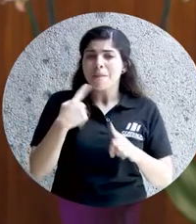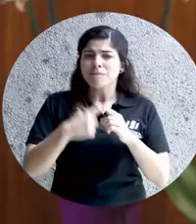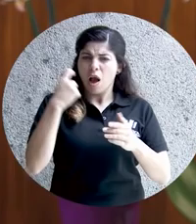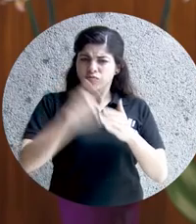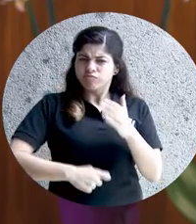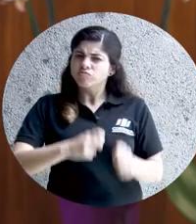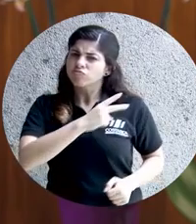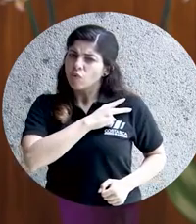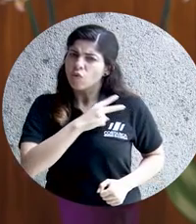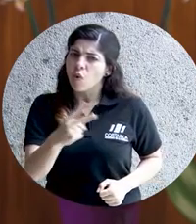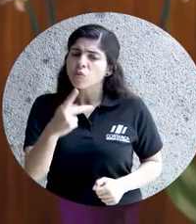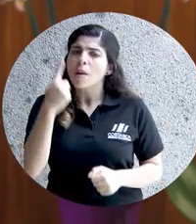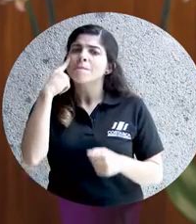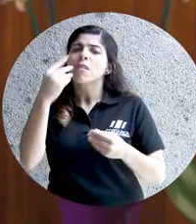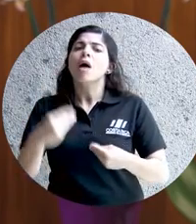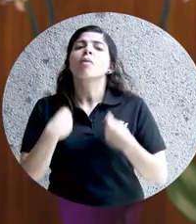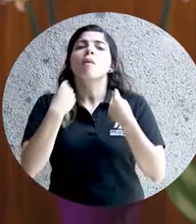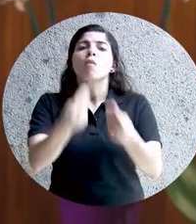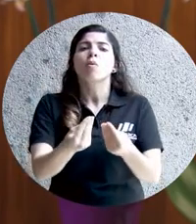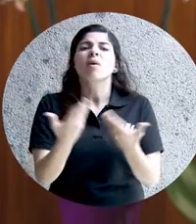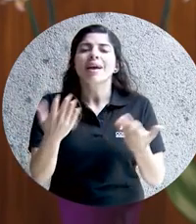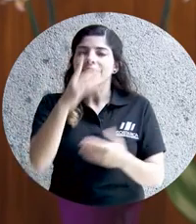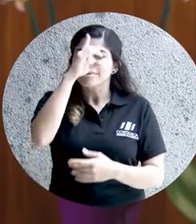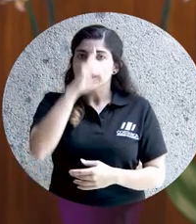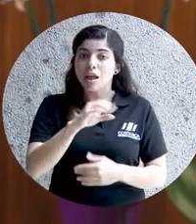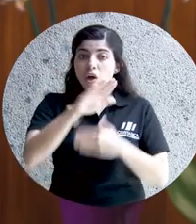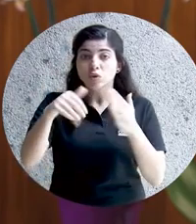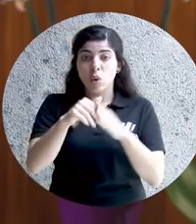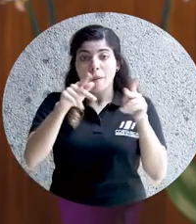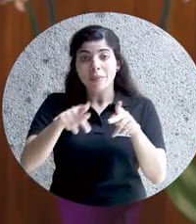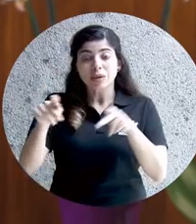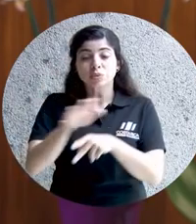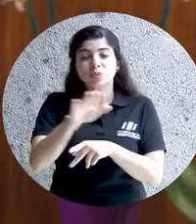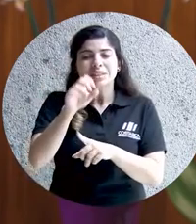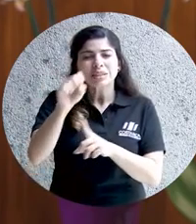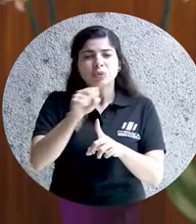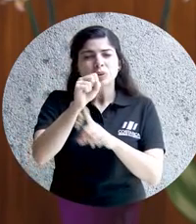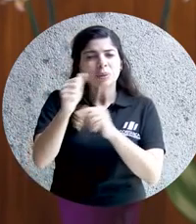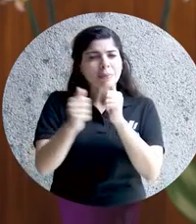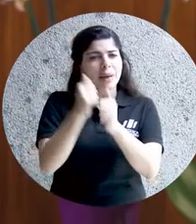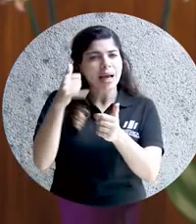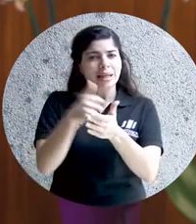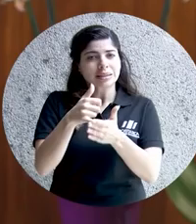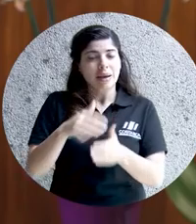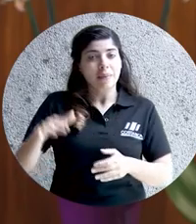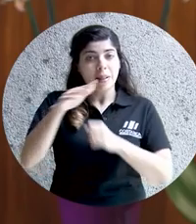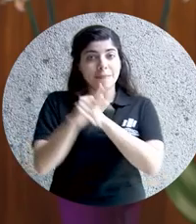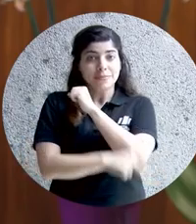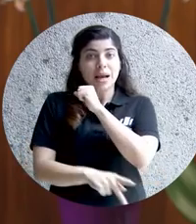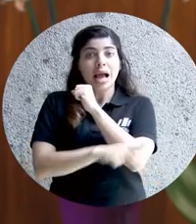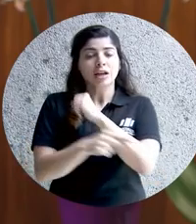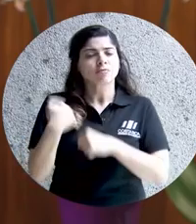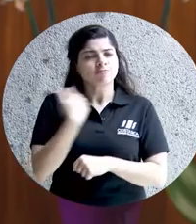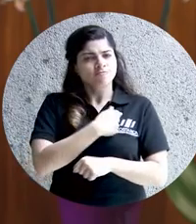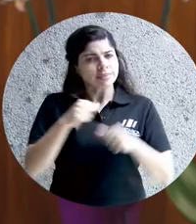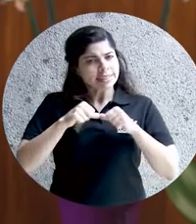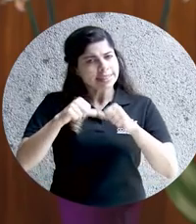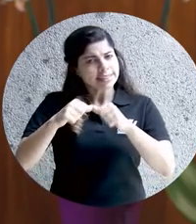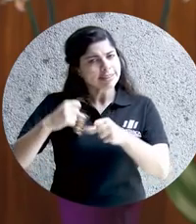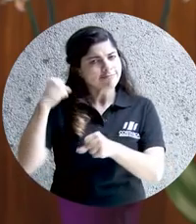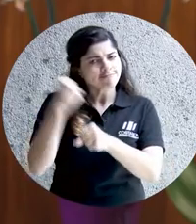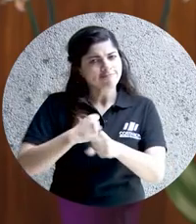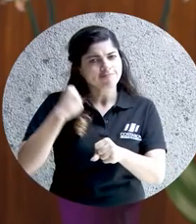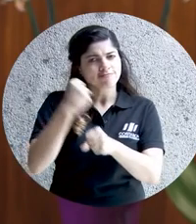una férrea voluntad para devolverle dignidad a las personas en situación más vulnerable de nuestro país, seguimos